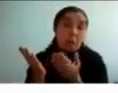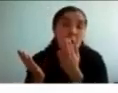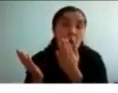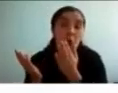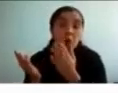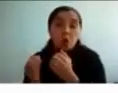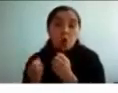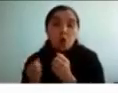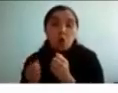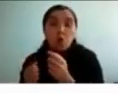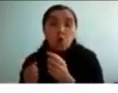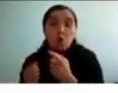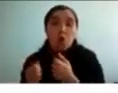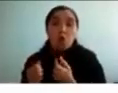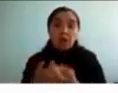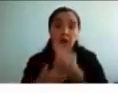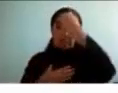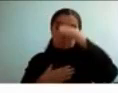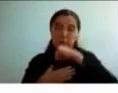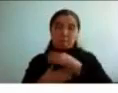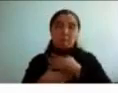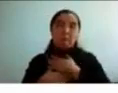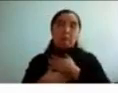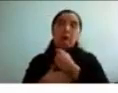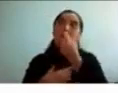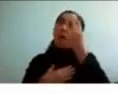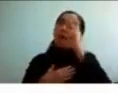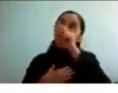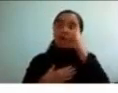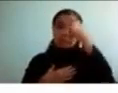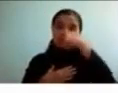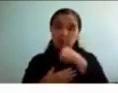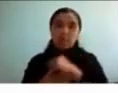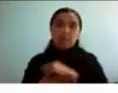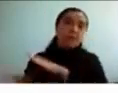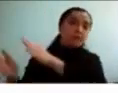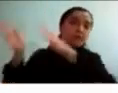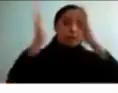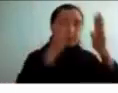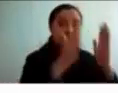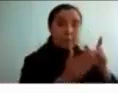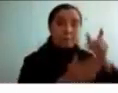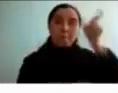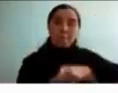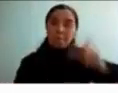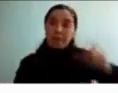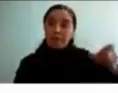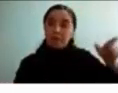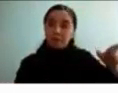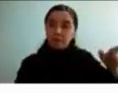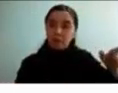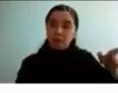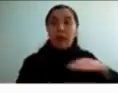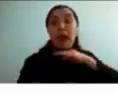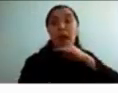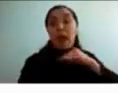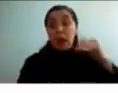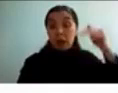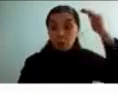introspectiva de atención interna los adultos los seres humanos y sobre todo ya los adultos pero bueno los niños también tenemos